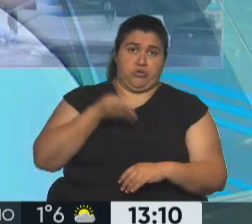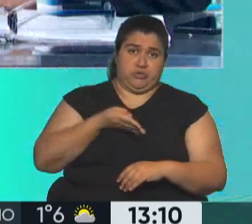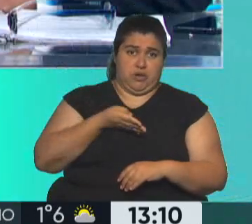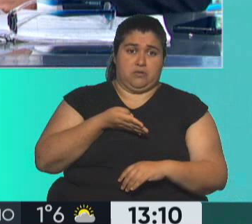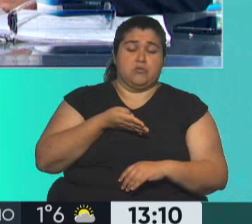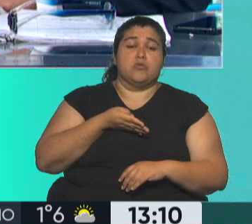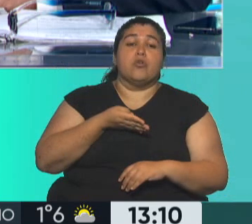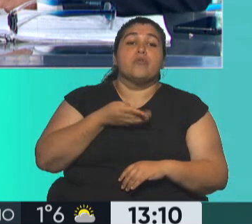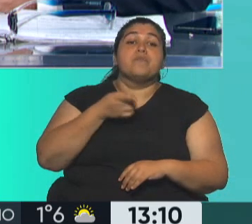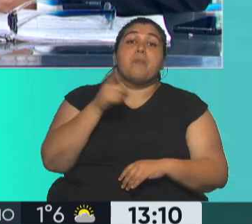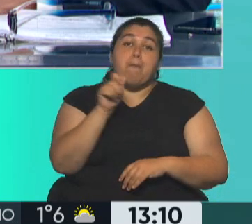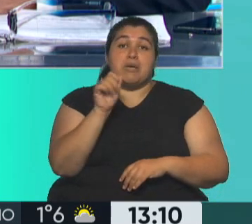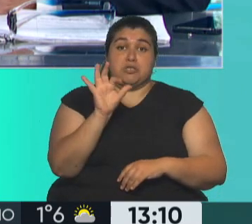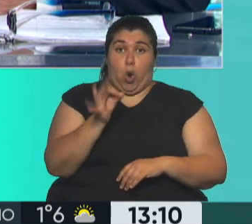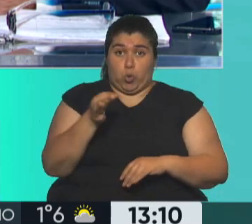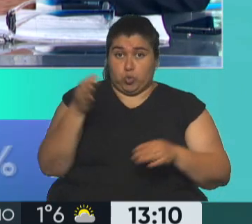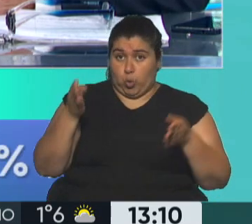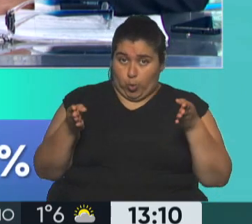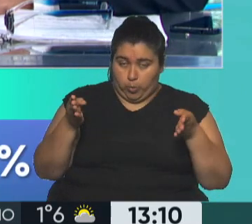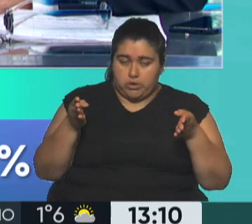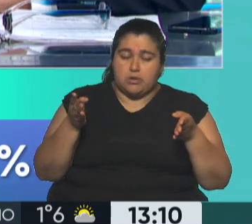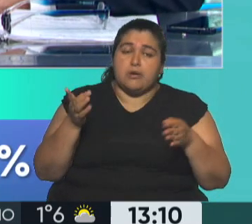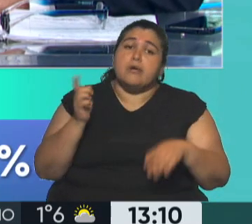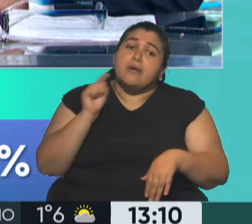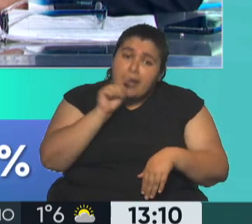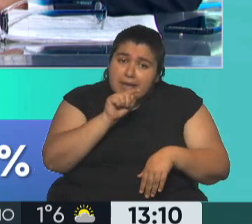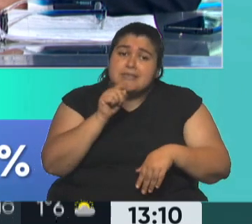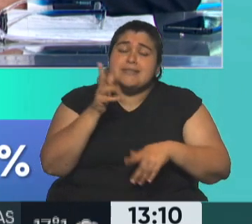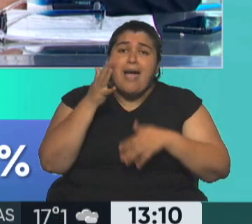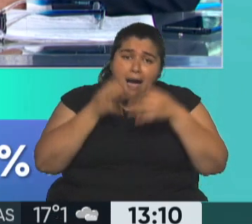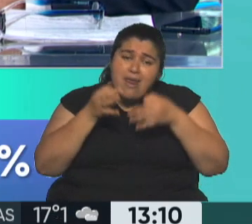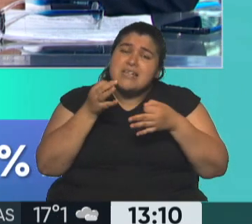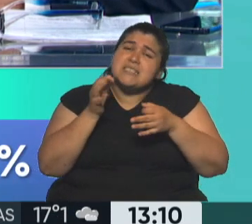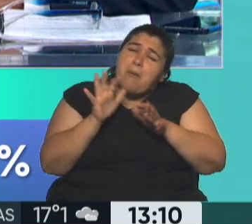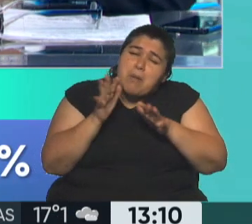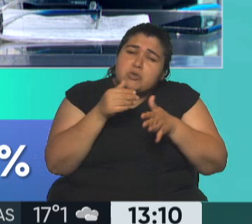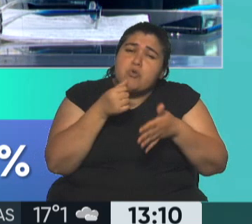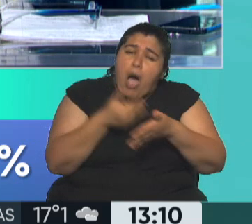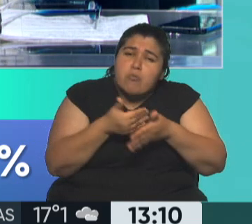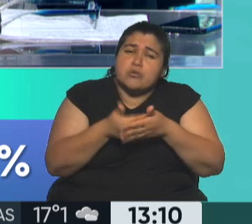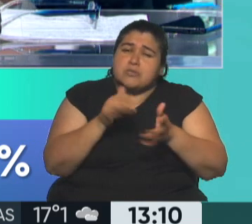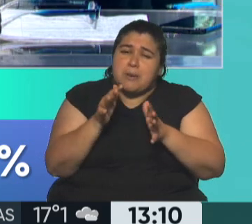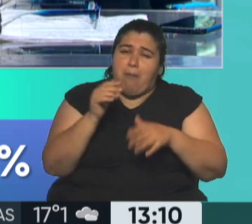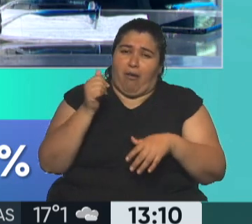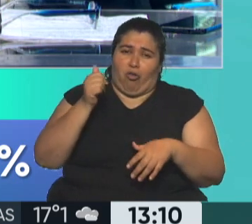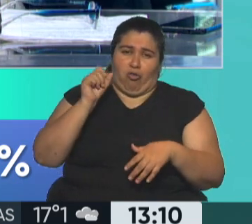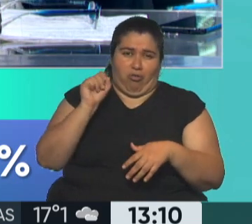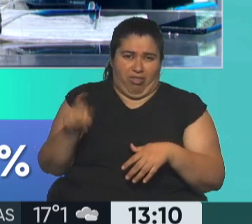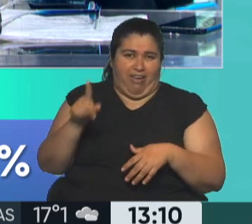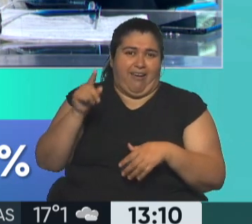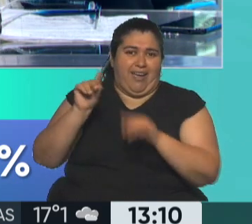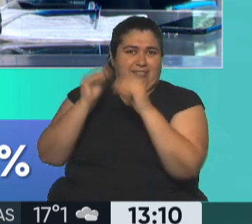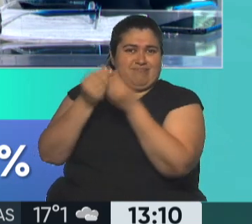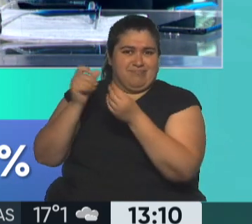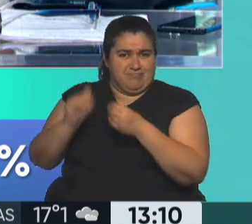la inflación para octubre. Porque generalmente es un estimador bastante aproximado de lo que da el INDEC. Si hay diferencias, después se